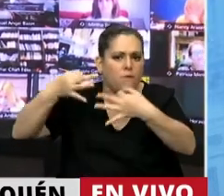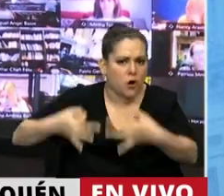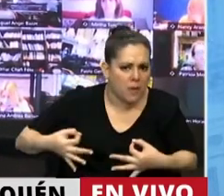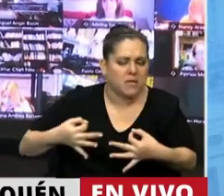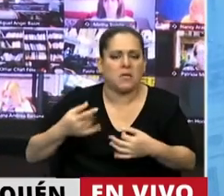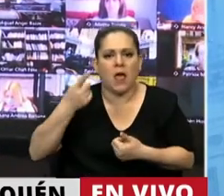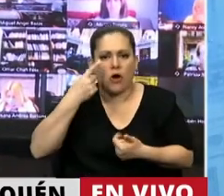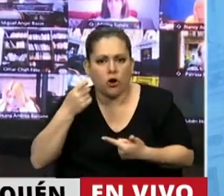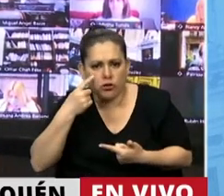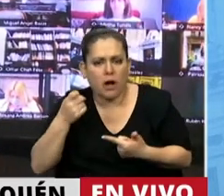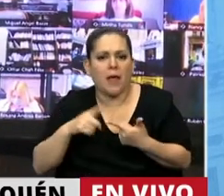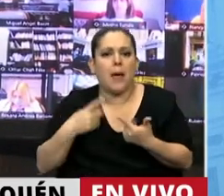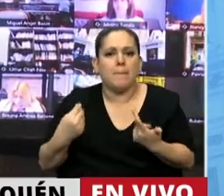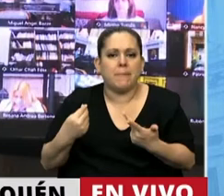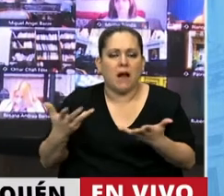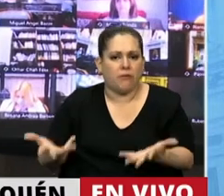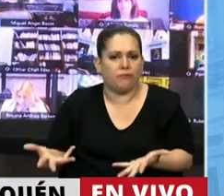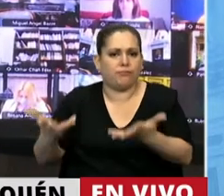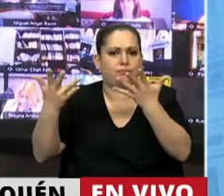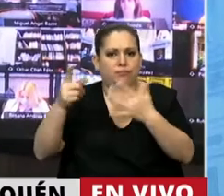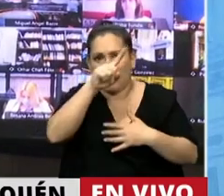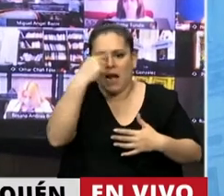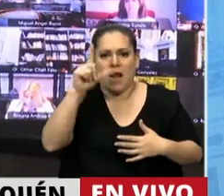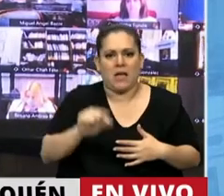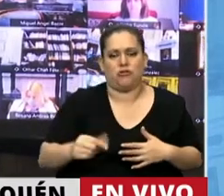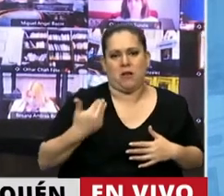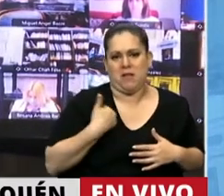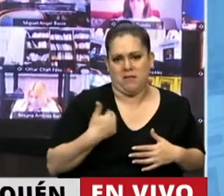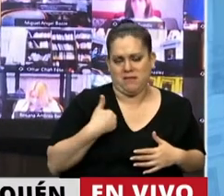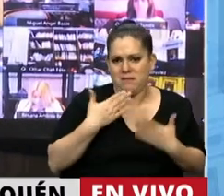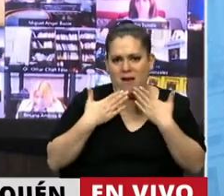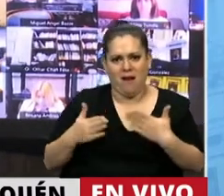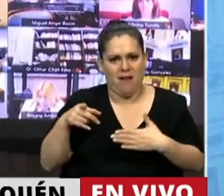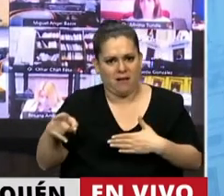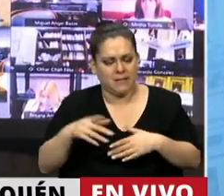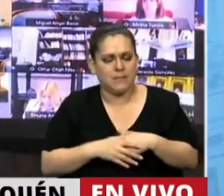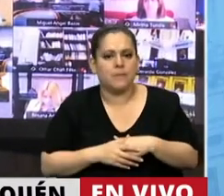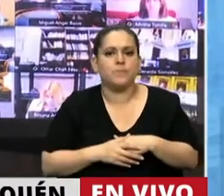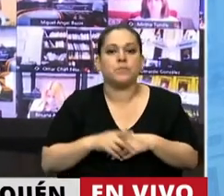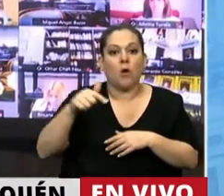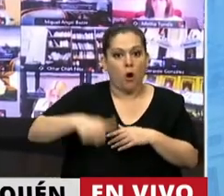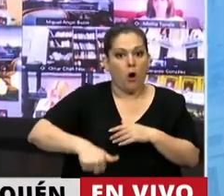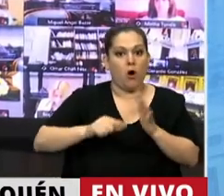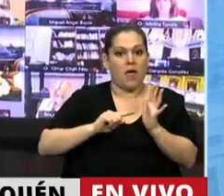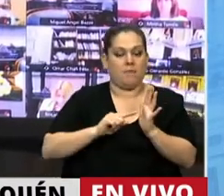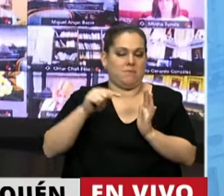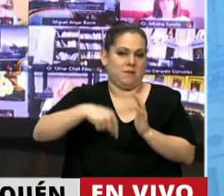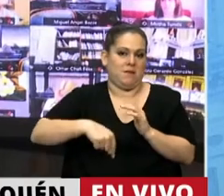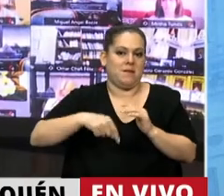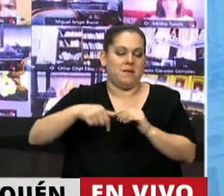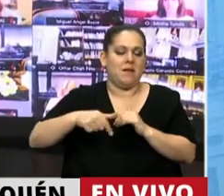y reguladas para el crecimiento de la nación argentina. En la actualidad, Chosmalal, nuestro corral